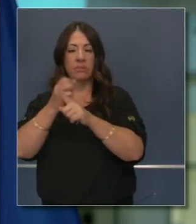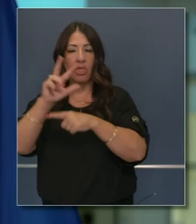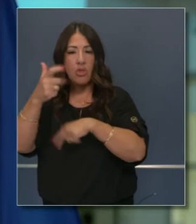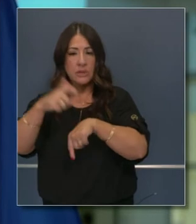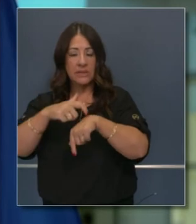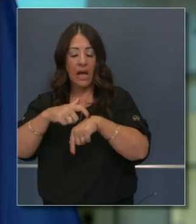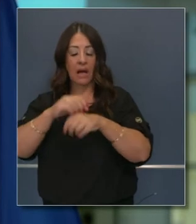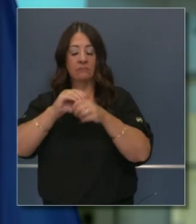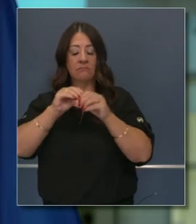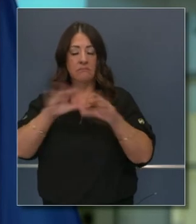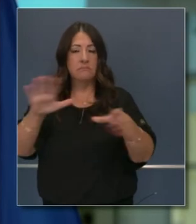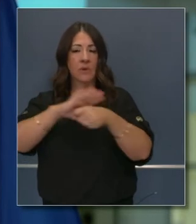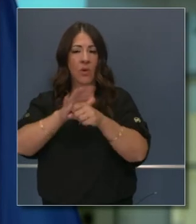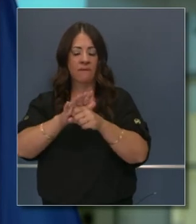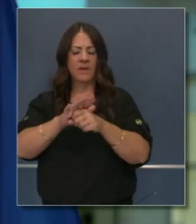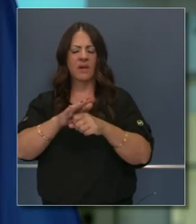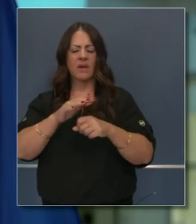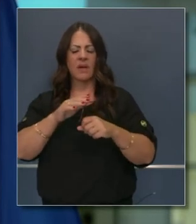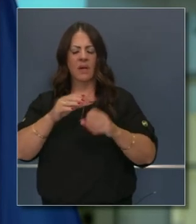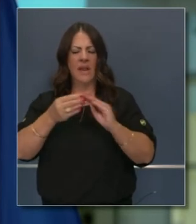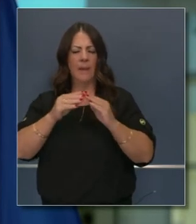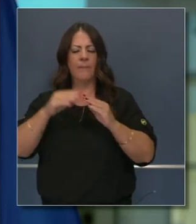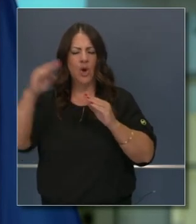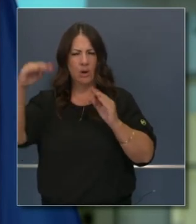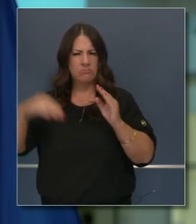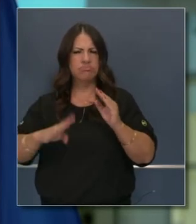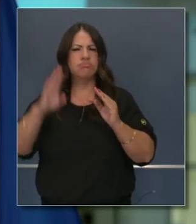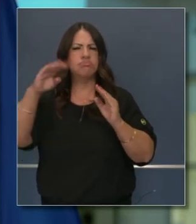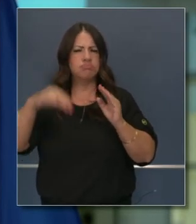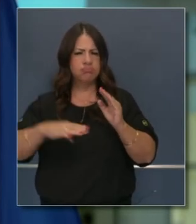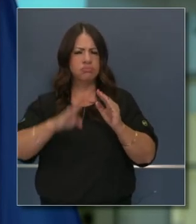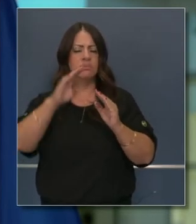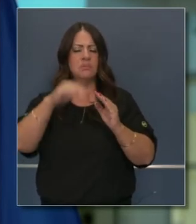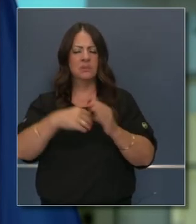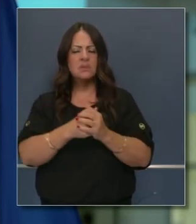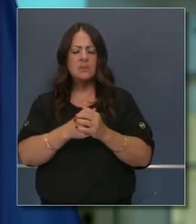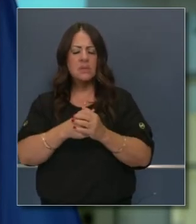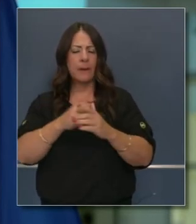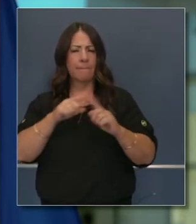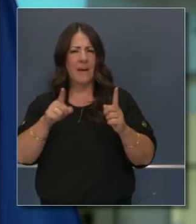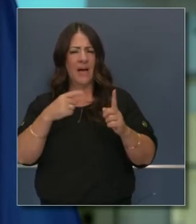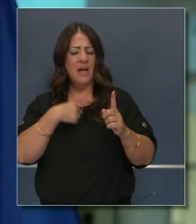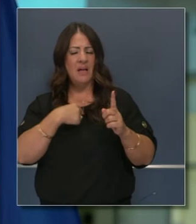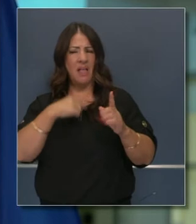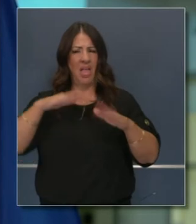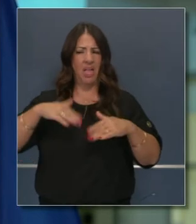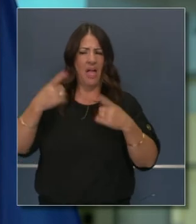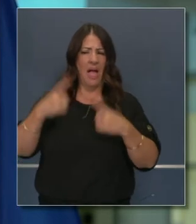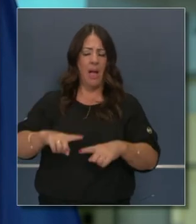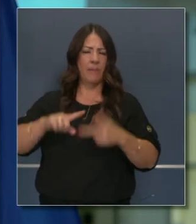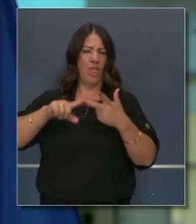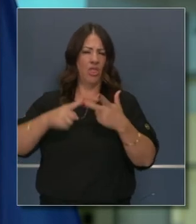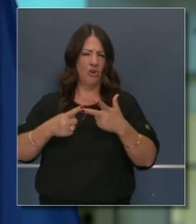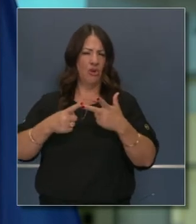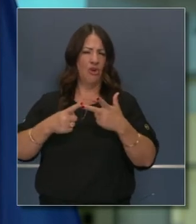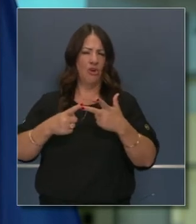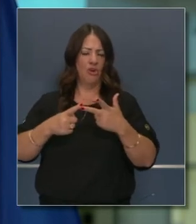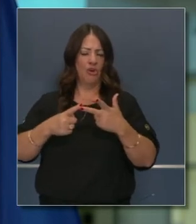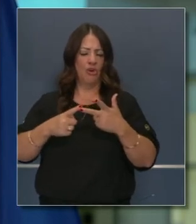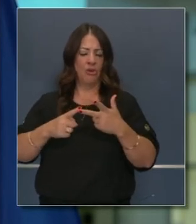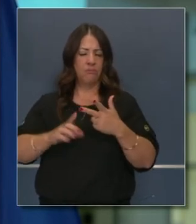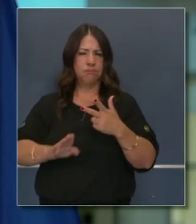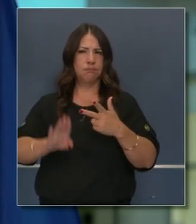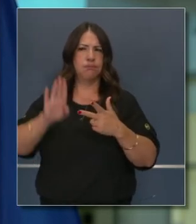es que si en sus esfuerzos de protegerse contra eso, ¿está considerando algún tipo de